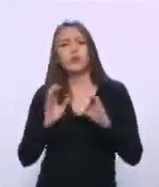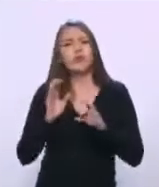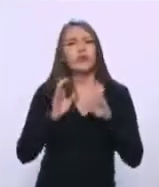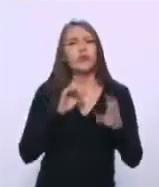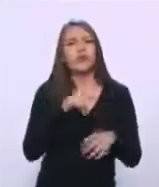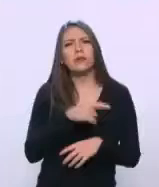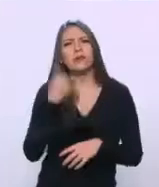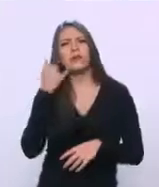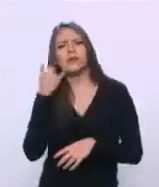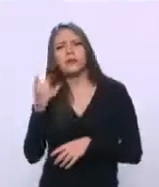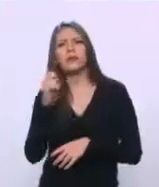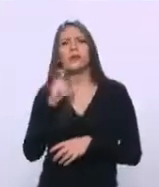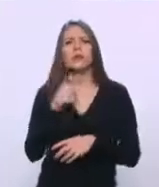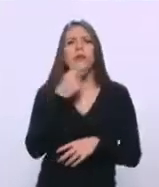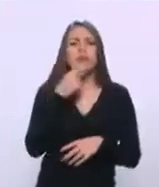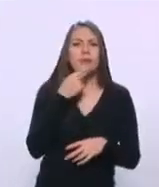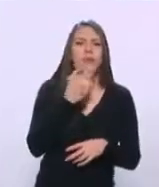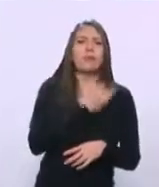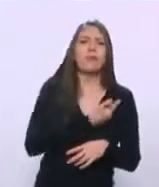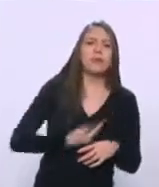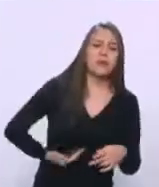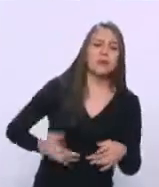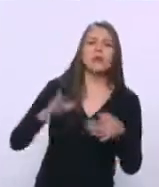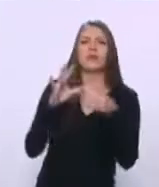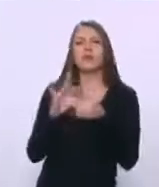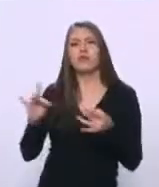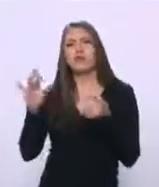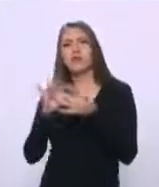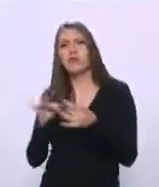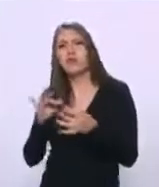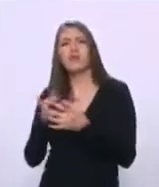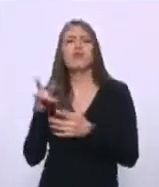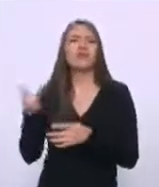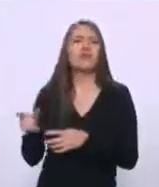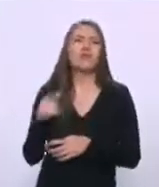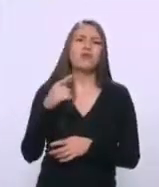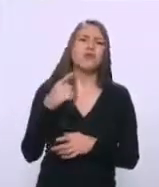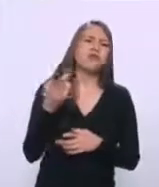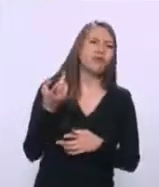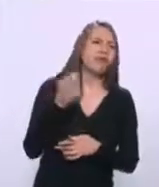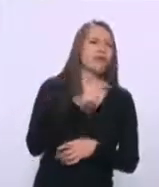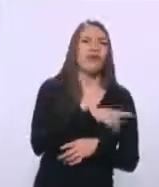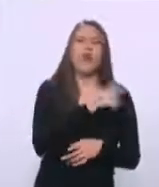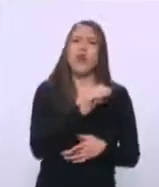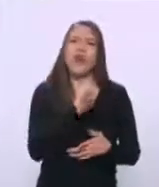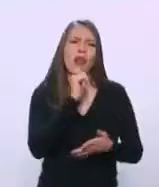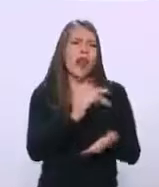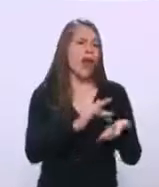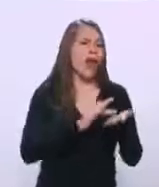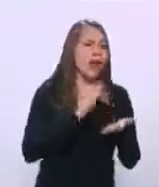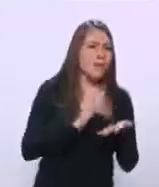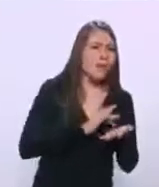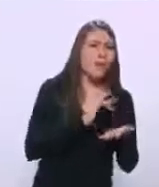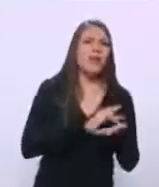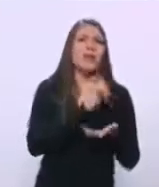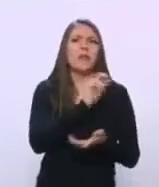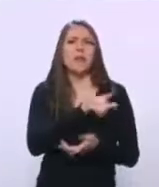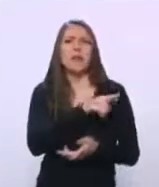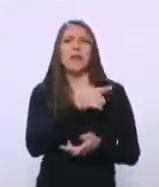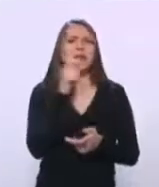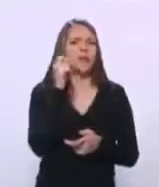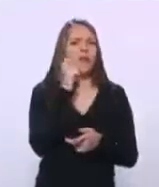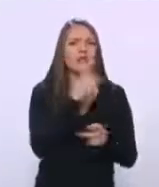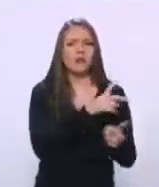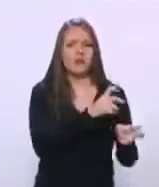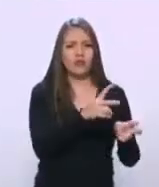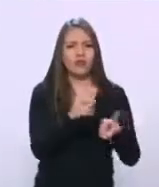su hermano el presidente, y que se quejaba Raúl que ahora no lo estaba apoyando, a pesar de todo lo que habían robado